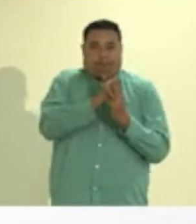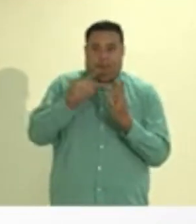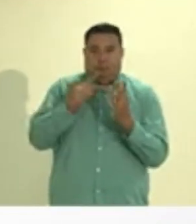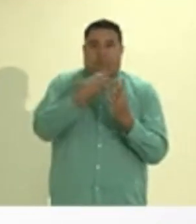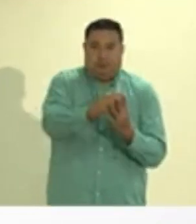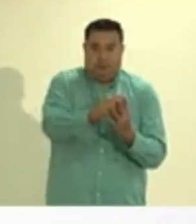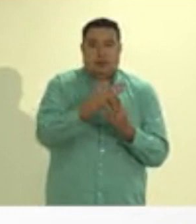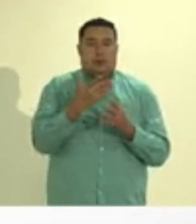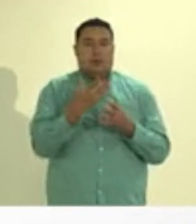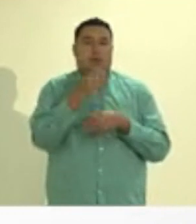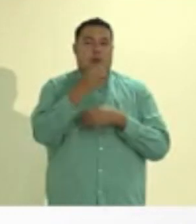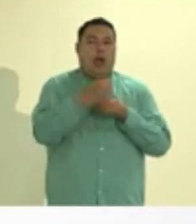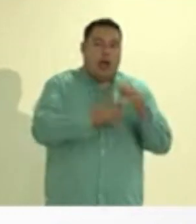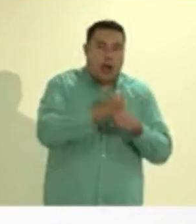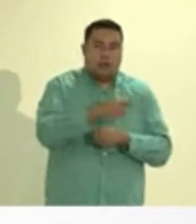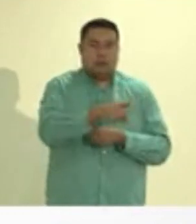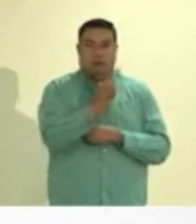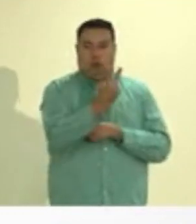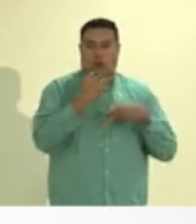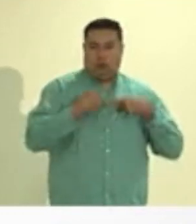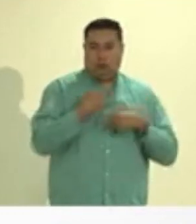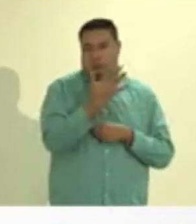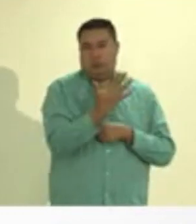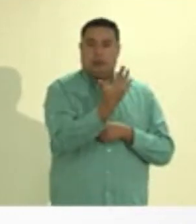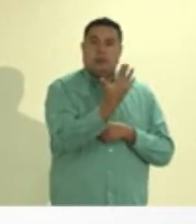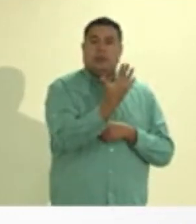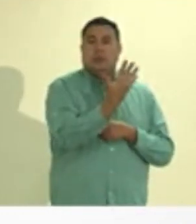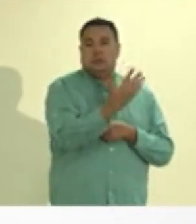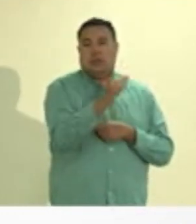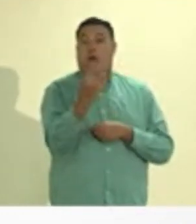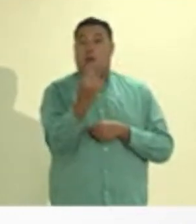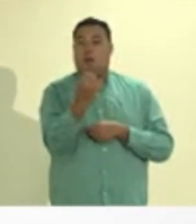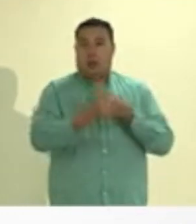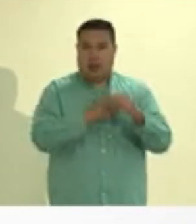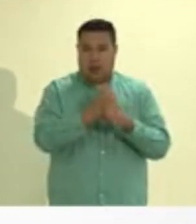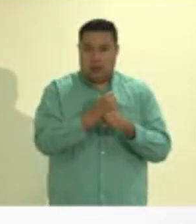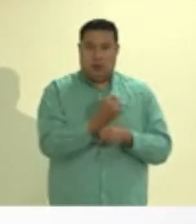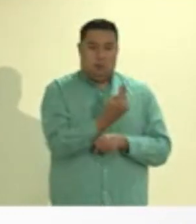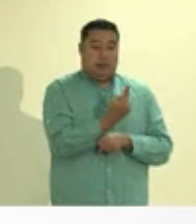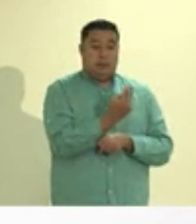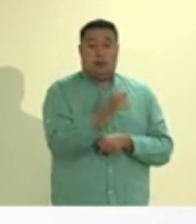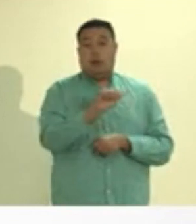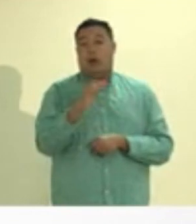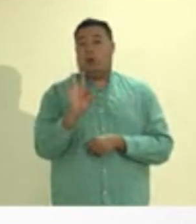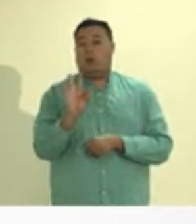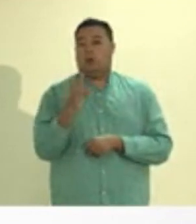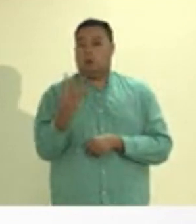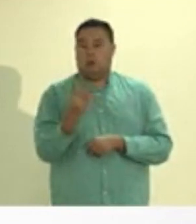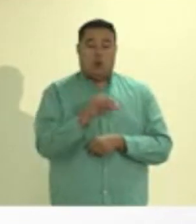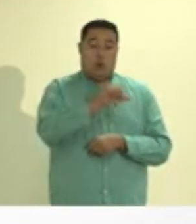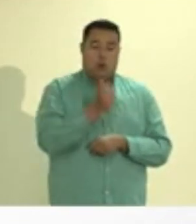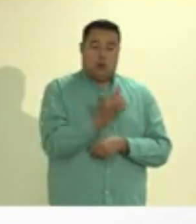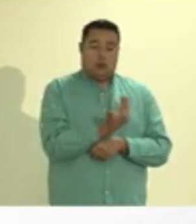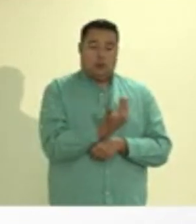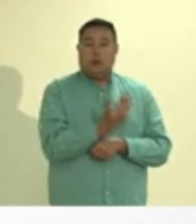grupos de edad, aquí lo vamos a destacar, dos personas del grupo de edad de 5 a 9 años, una de 25 a 44 y una de 50